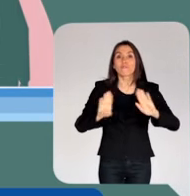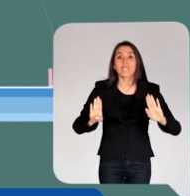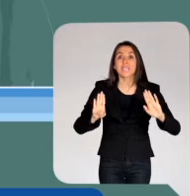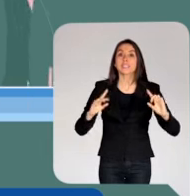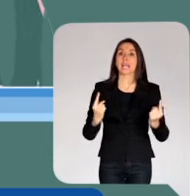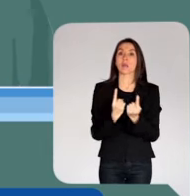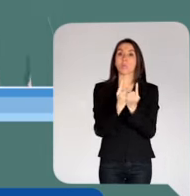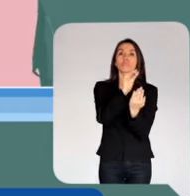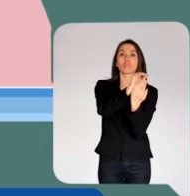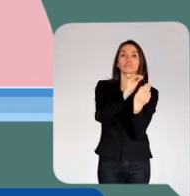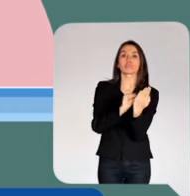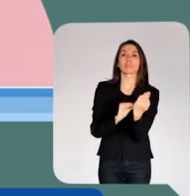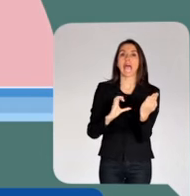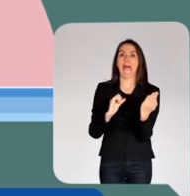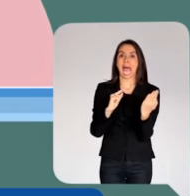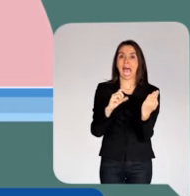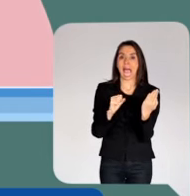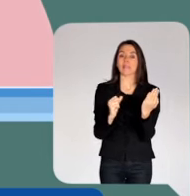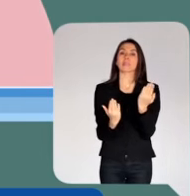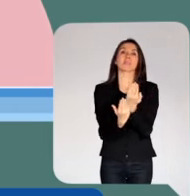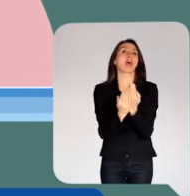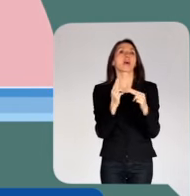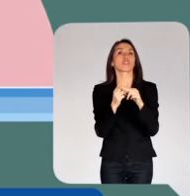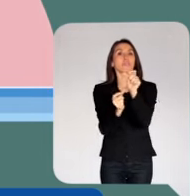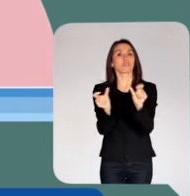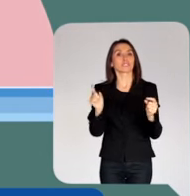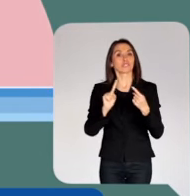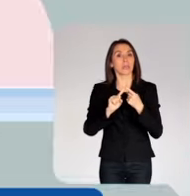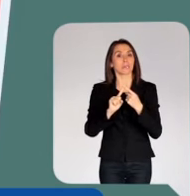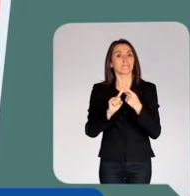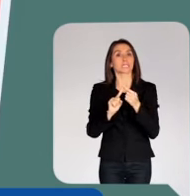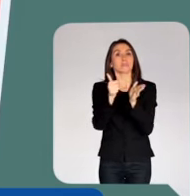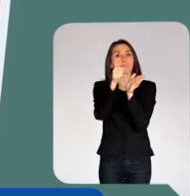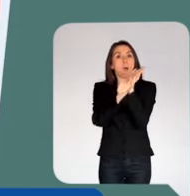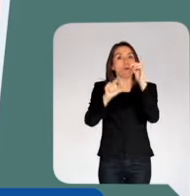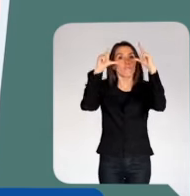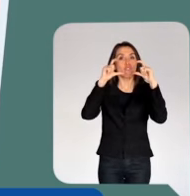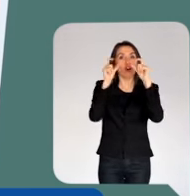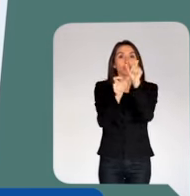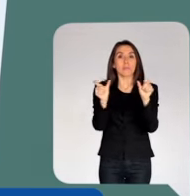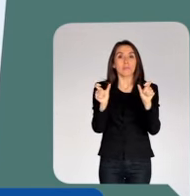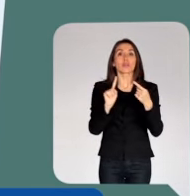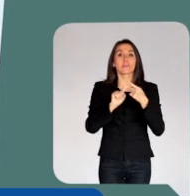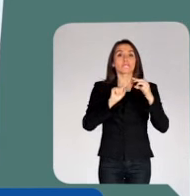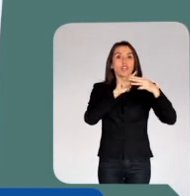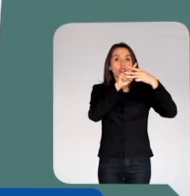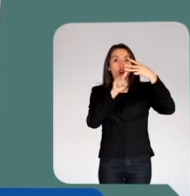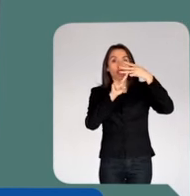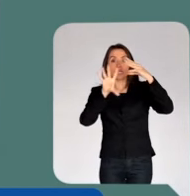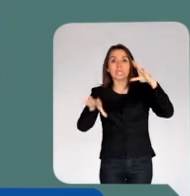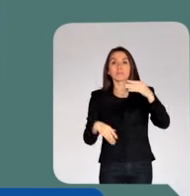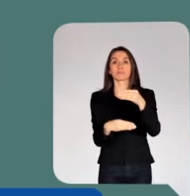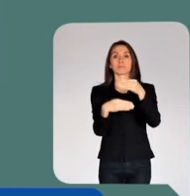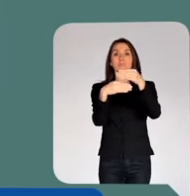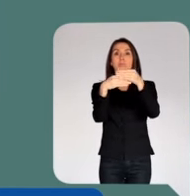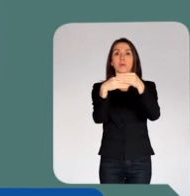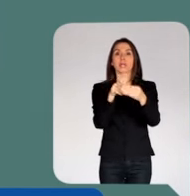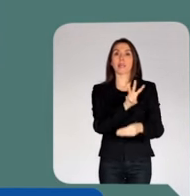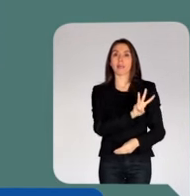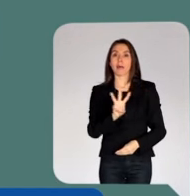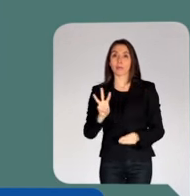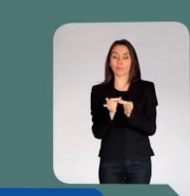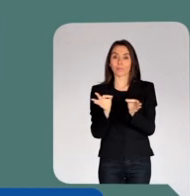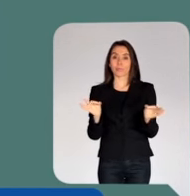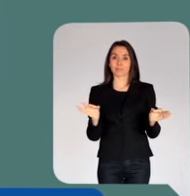final del encuentro deberás completar el acta, el listado de participantes y una fotografía de las personas que participaron, subiéndolas a